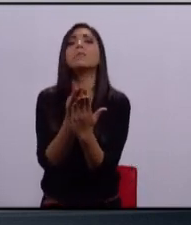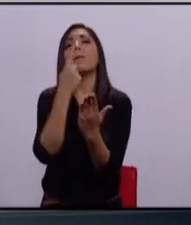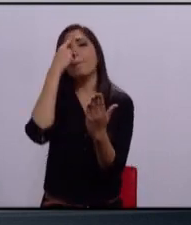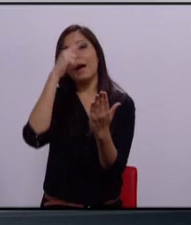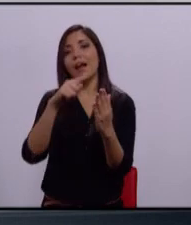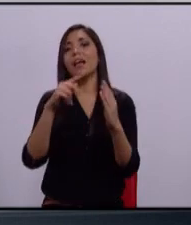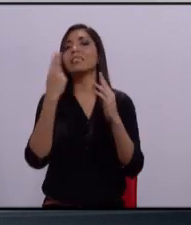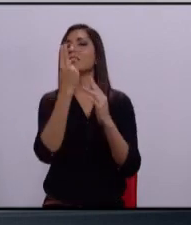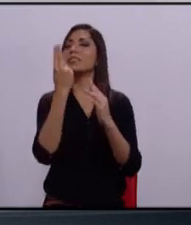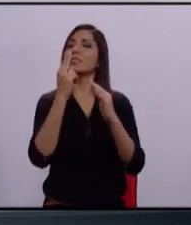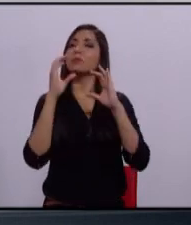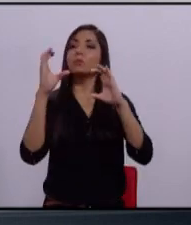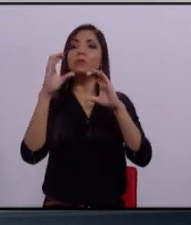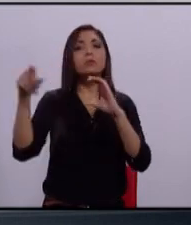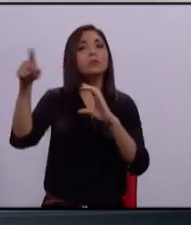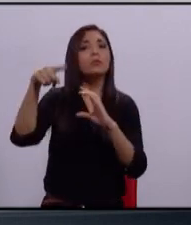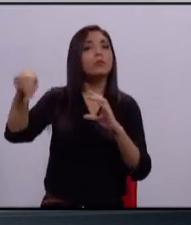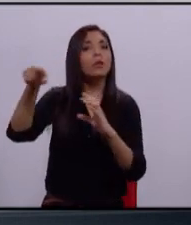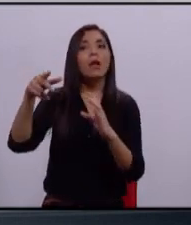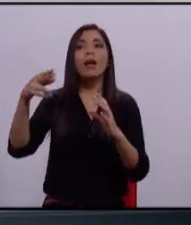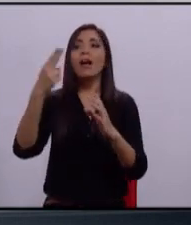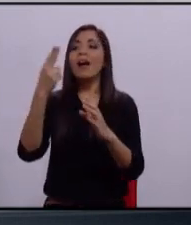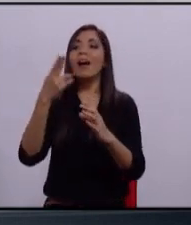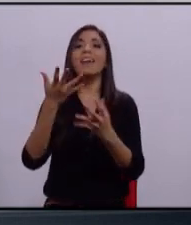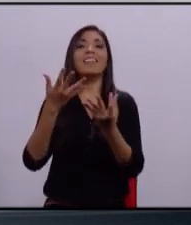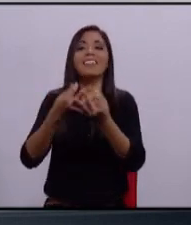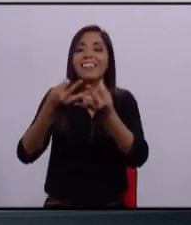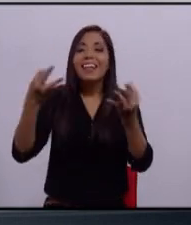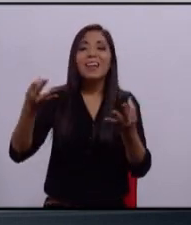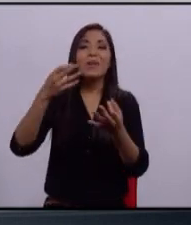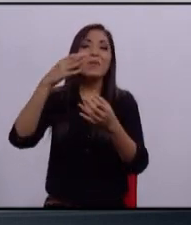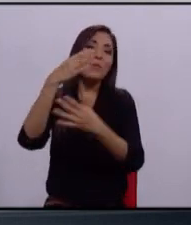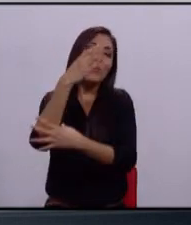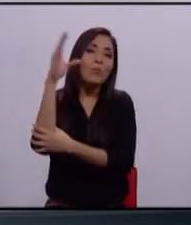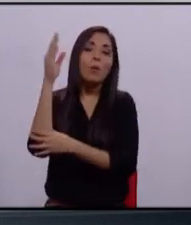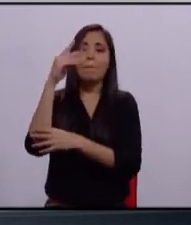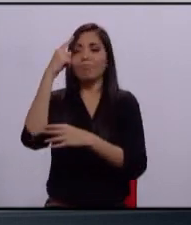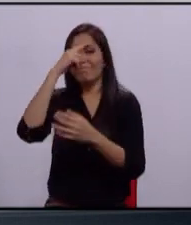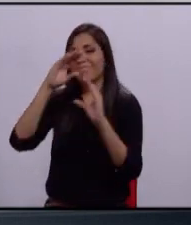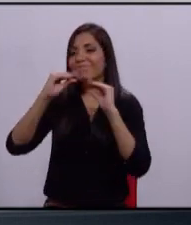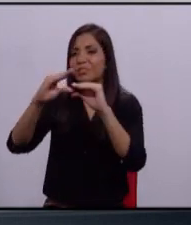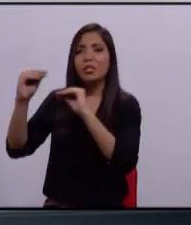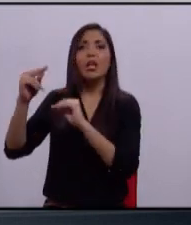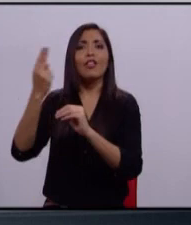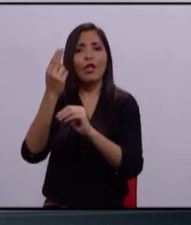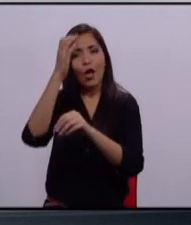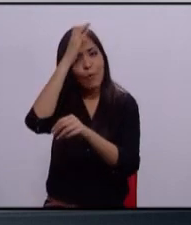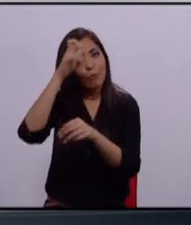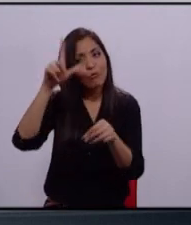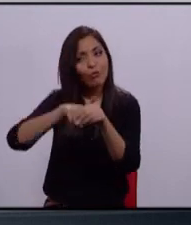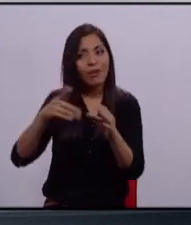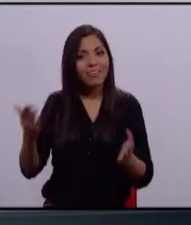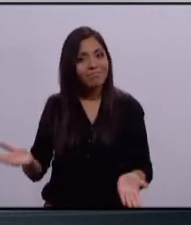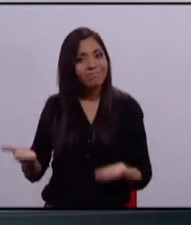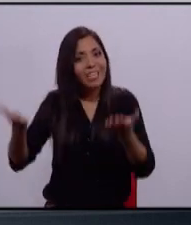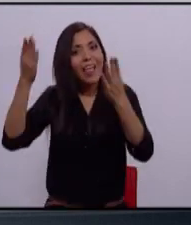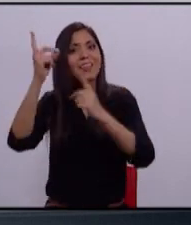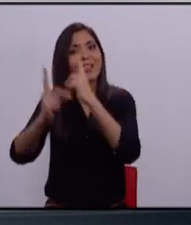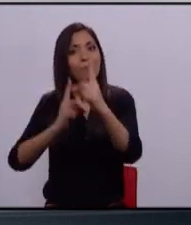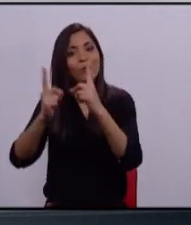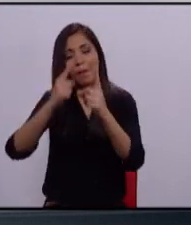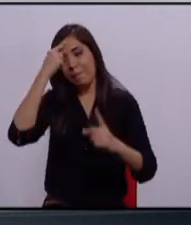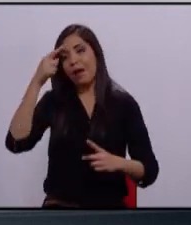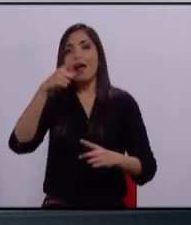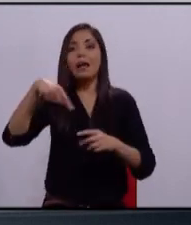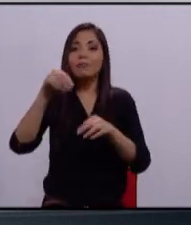rehabilitación de los espacios públicos. Vamos a fomentar la cultura y el deporte en todas las colonias, particularmente para atender